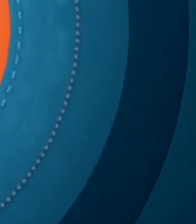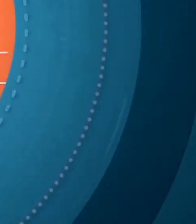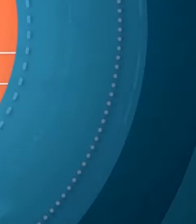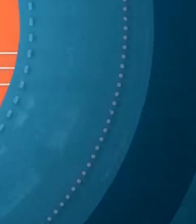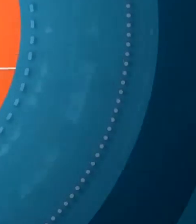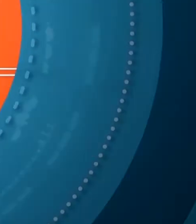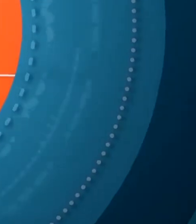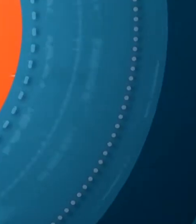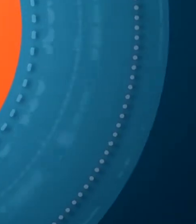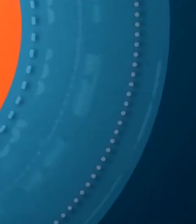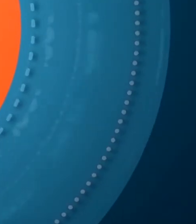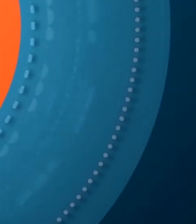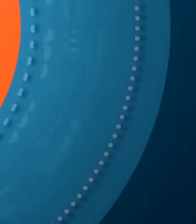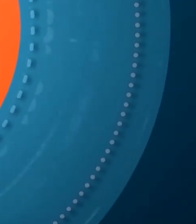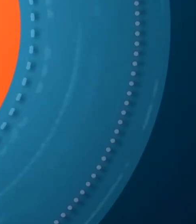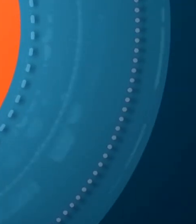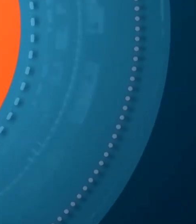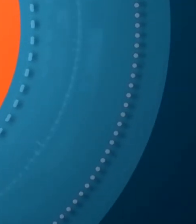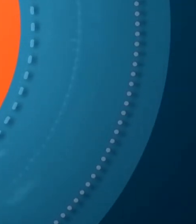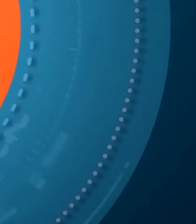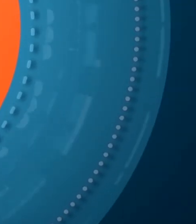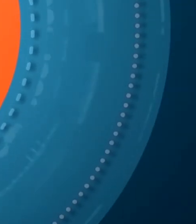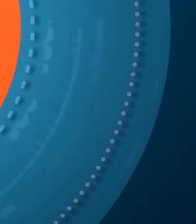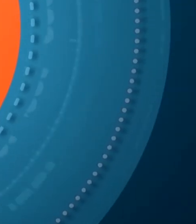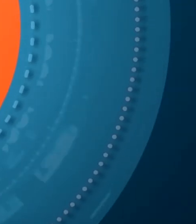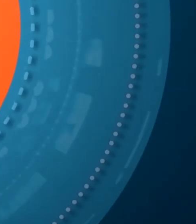Son los resultados y las reacciones que dejaron vuelta.